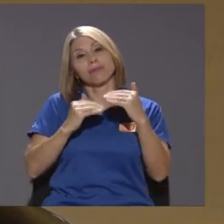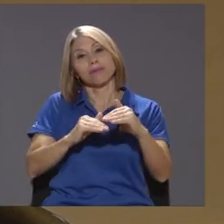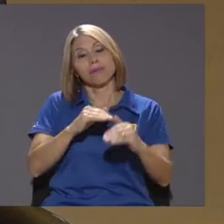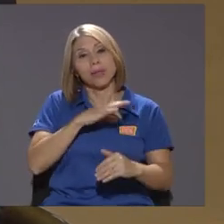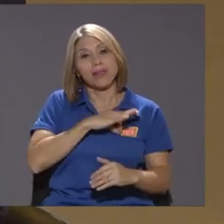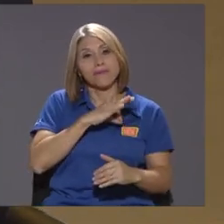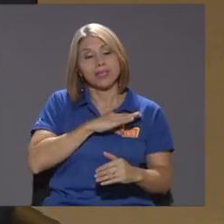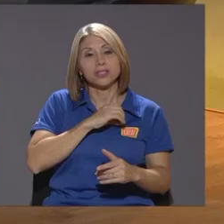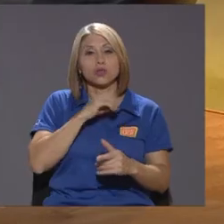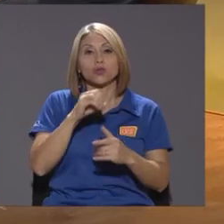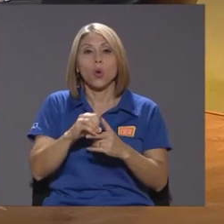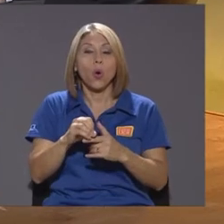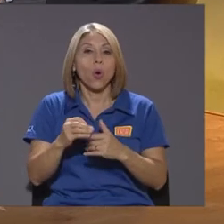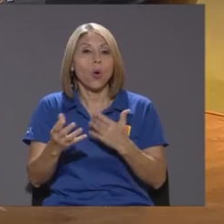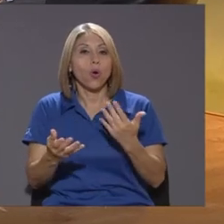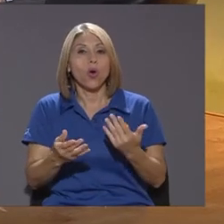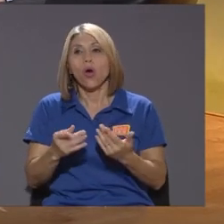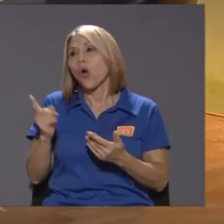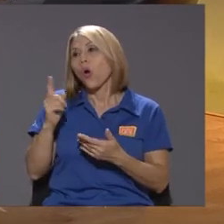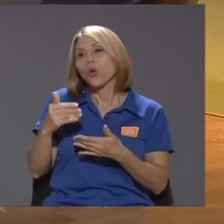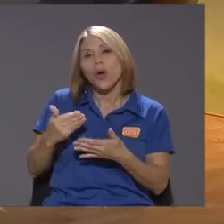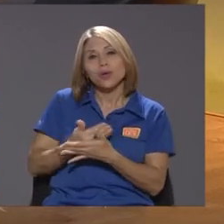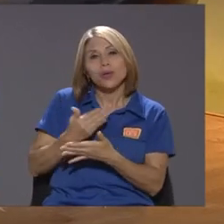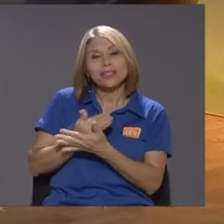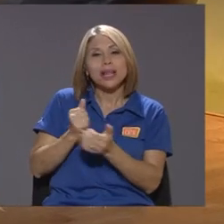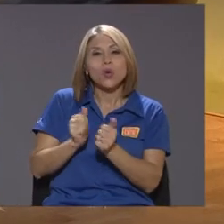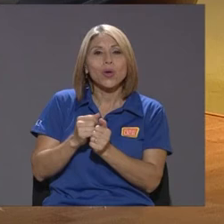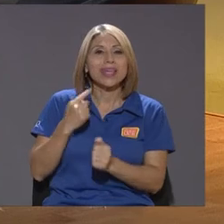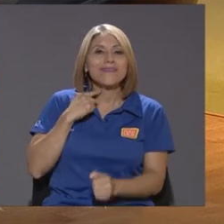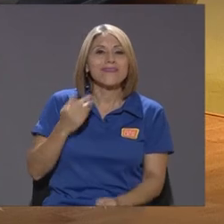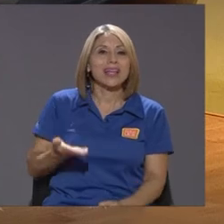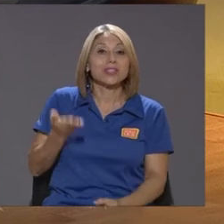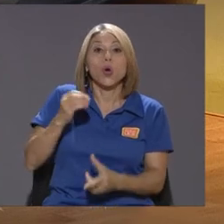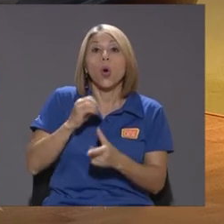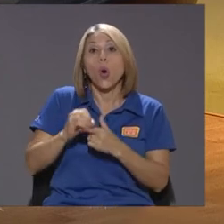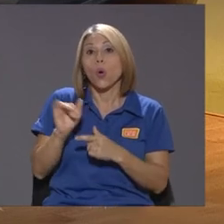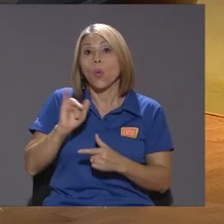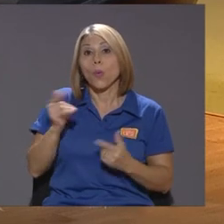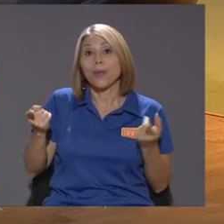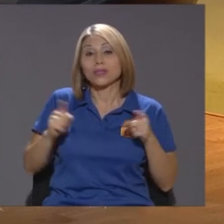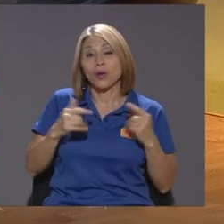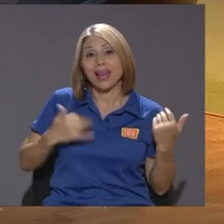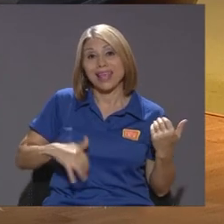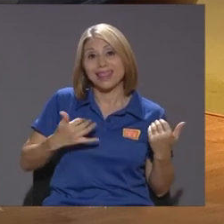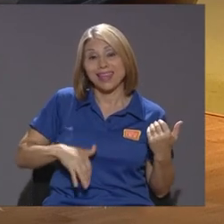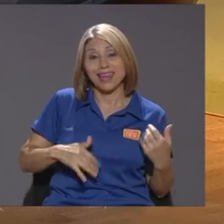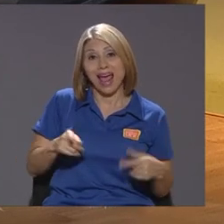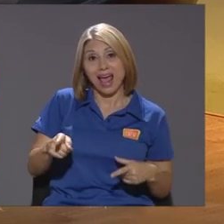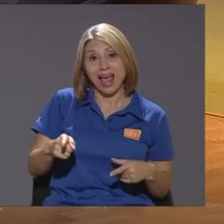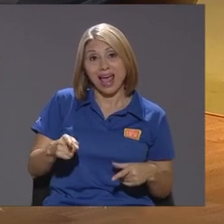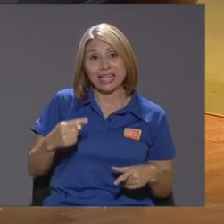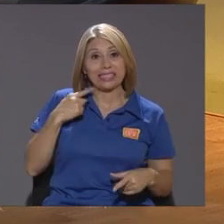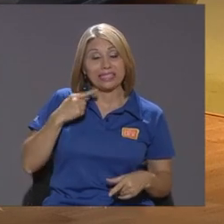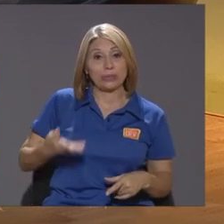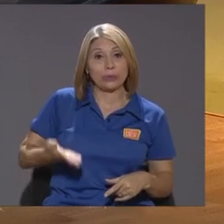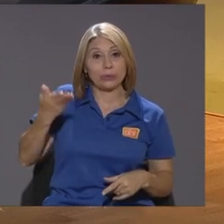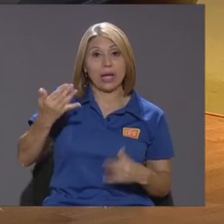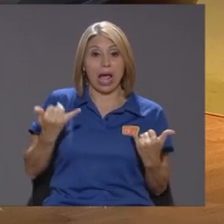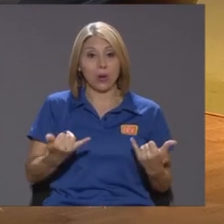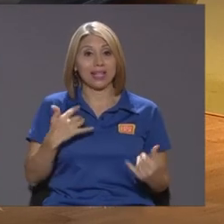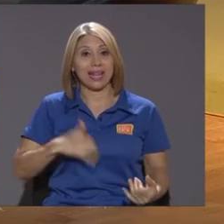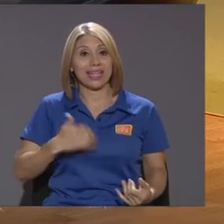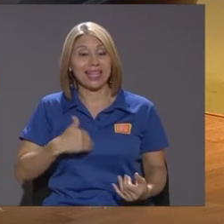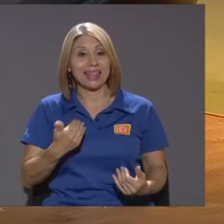actualizar por inflación con inflaciones elevadas como ocurrió en Argentina Argentina hoy por ejemplo tiene niveles de pobreza